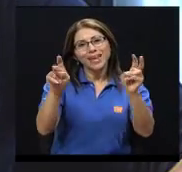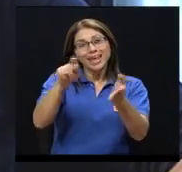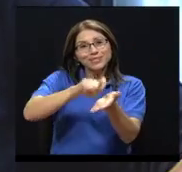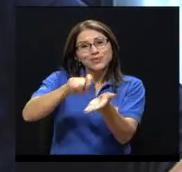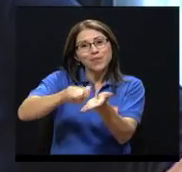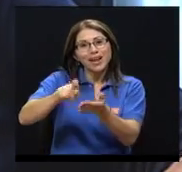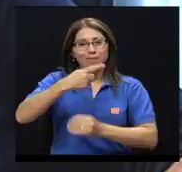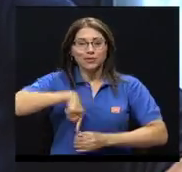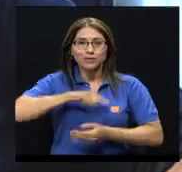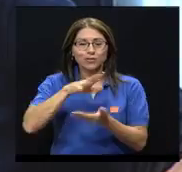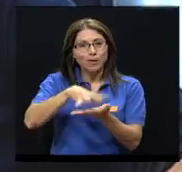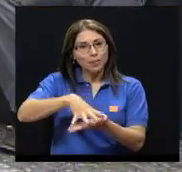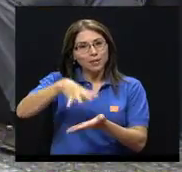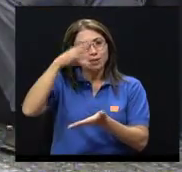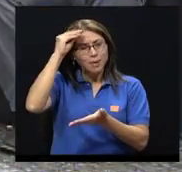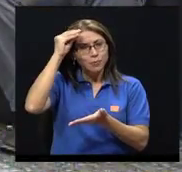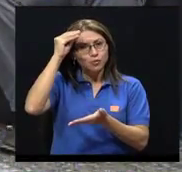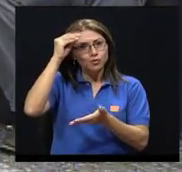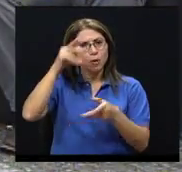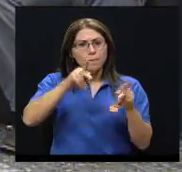cómo se relaciona un ser humano.